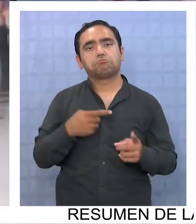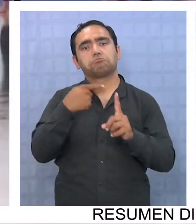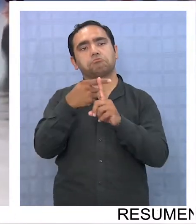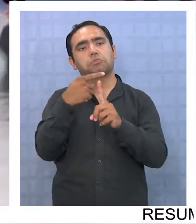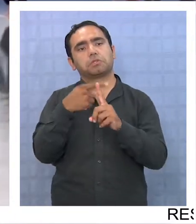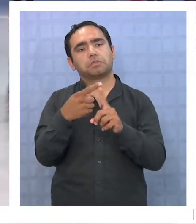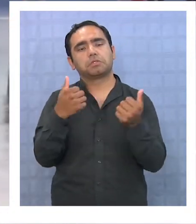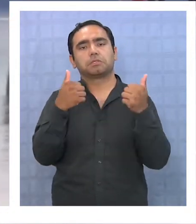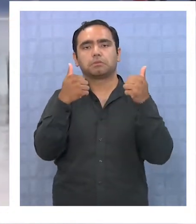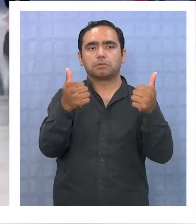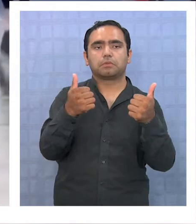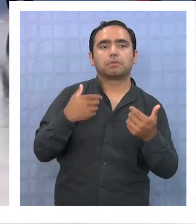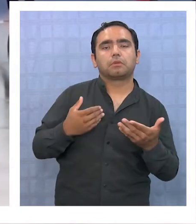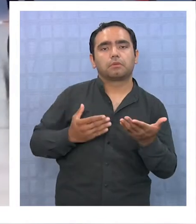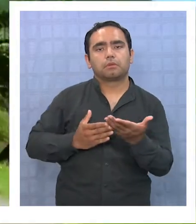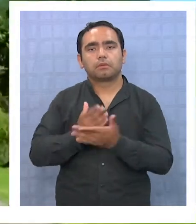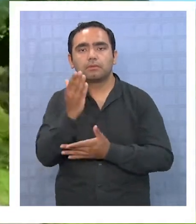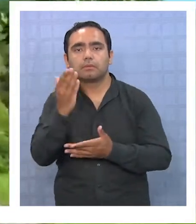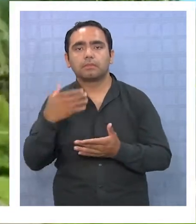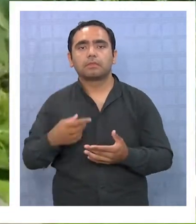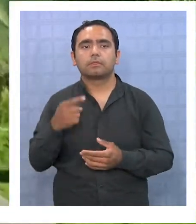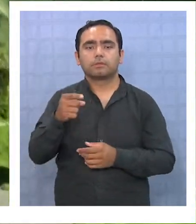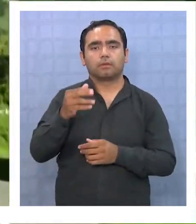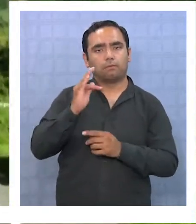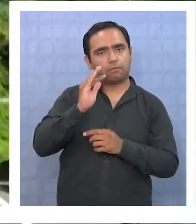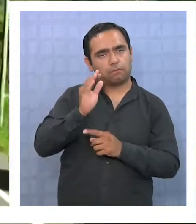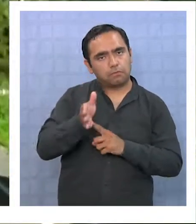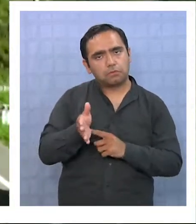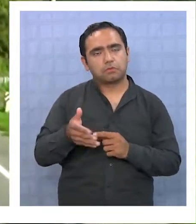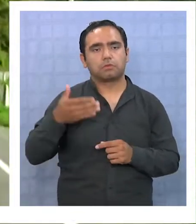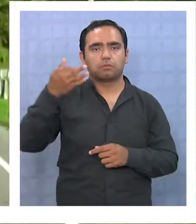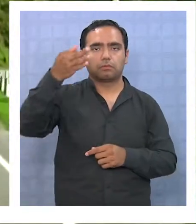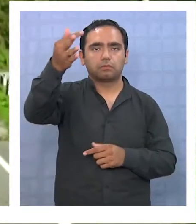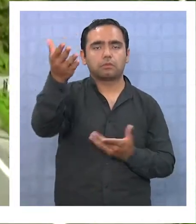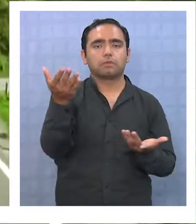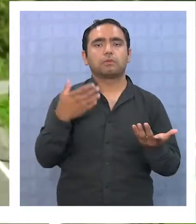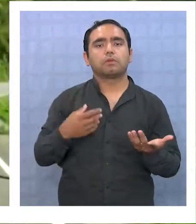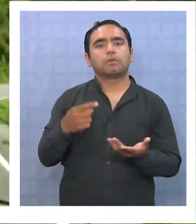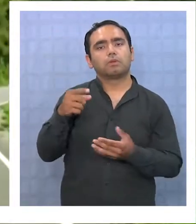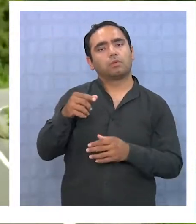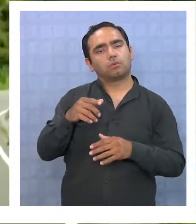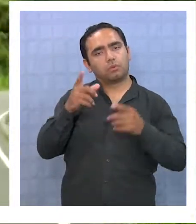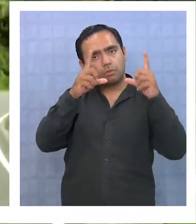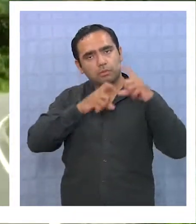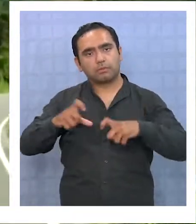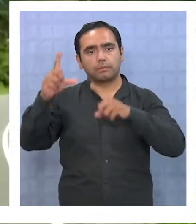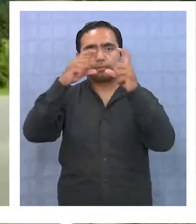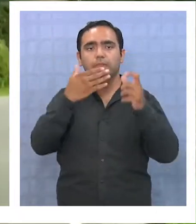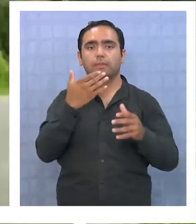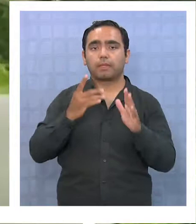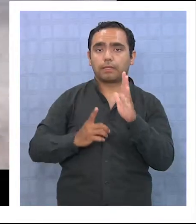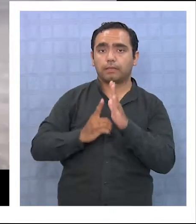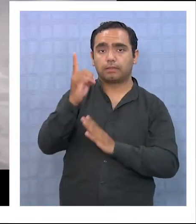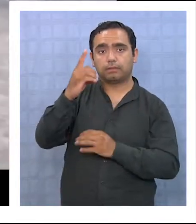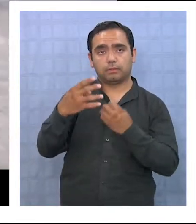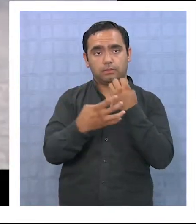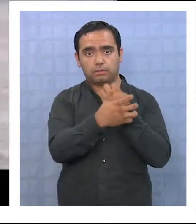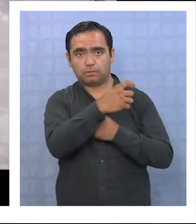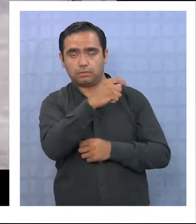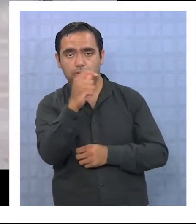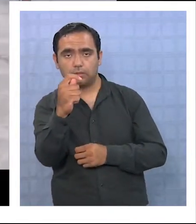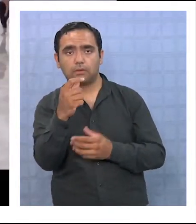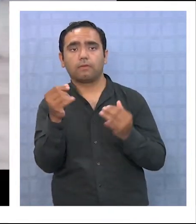optimistas y comprometidos con la puesta en marcha y posterior funcionamiento del servicio turístico. Señalaron además que el desarrollo de